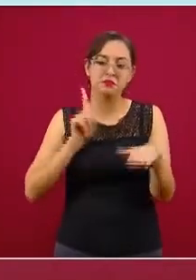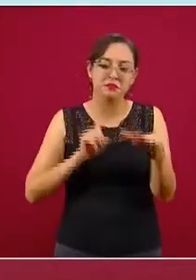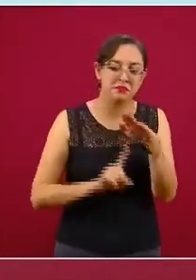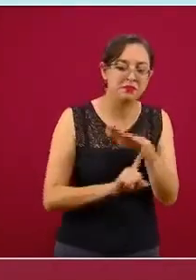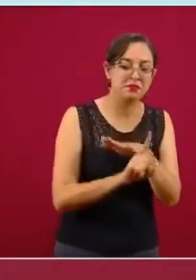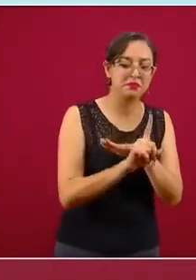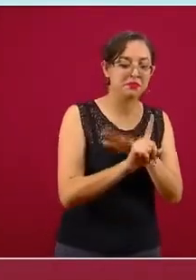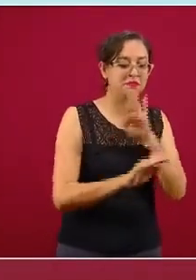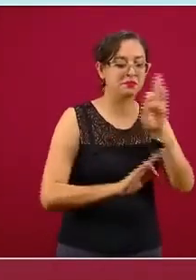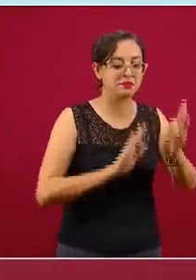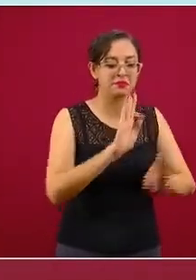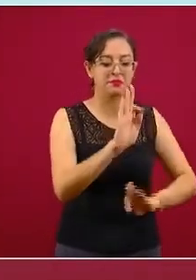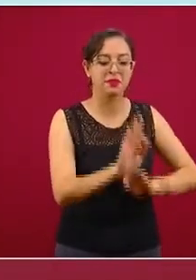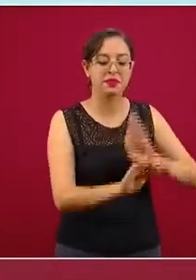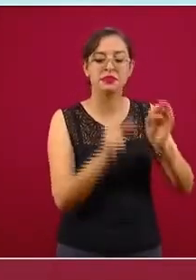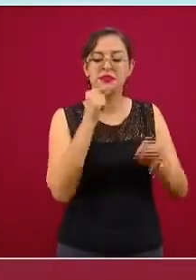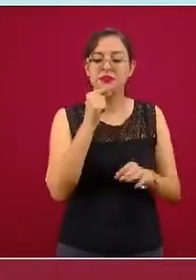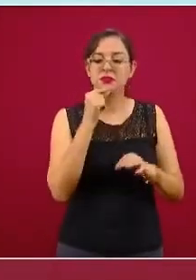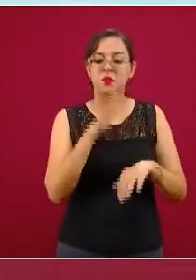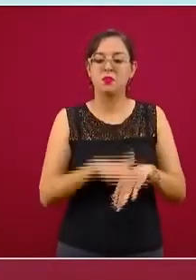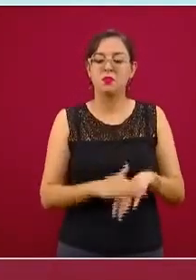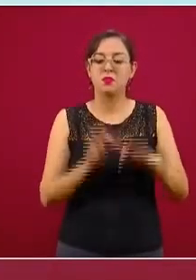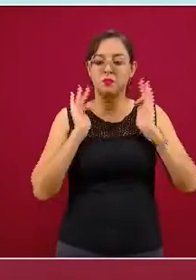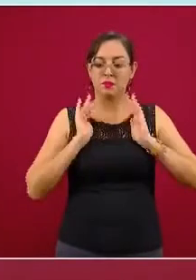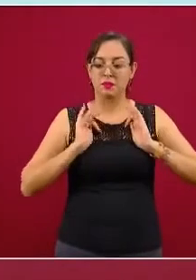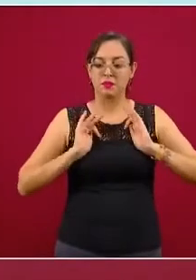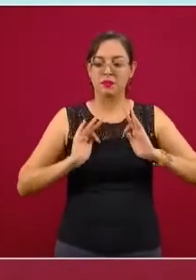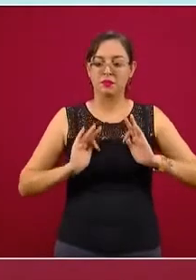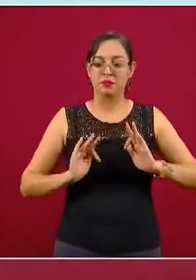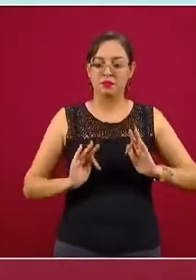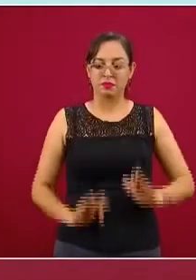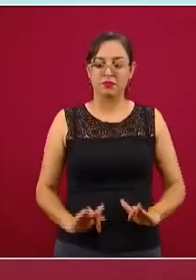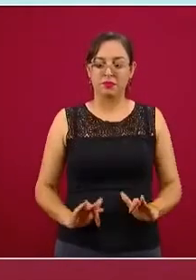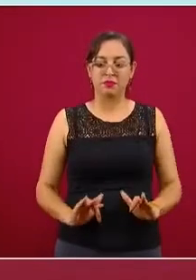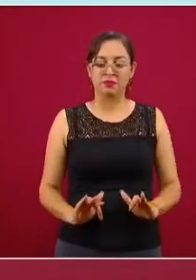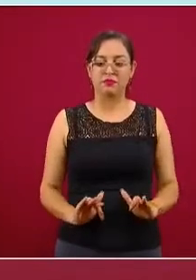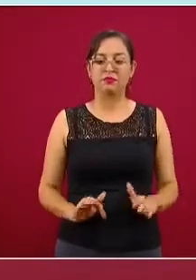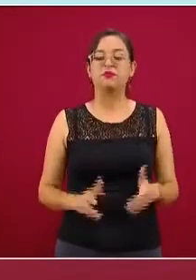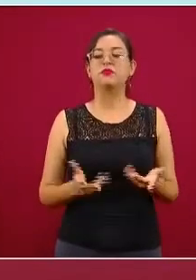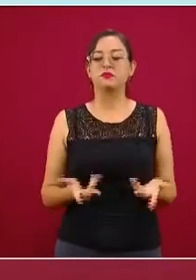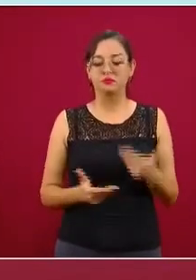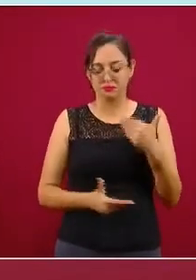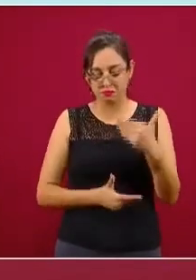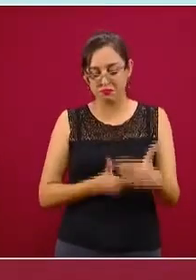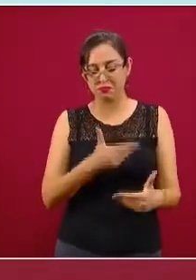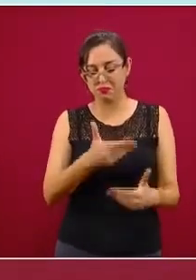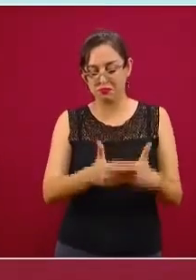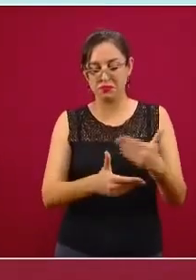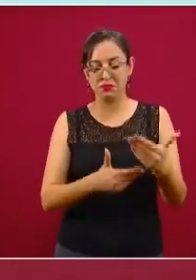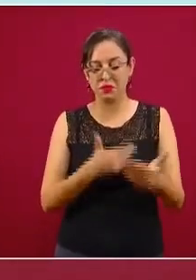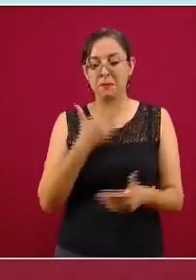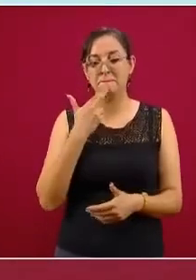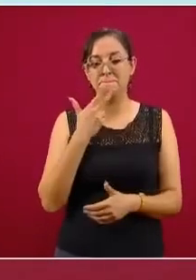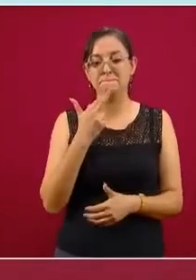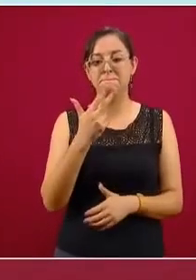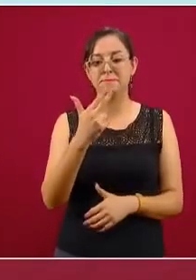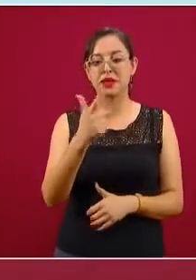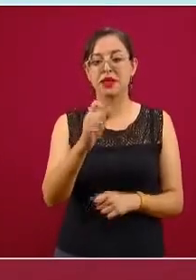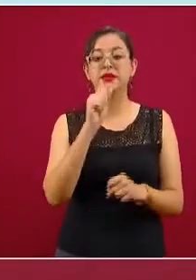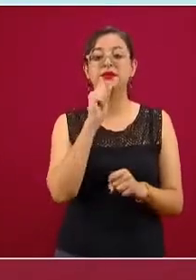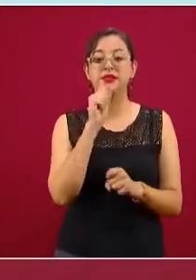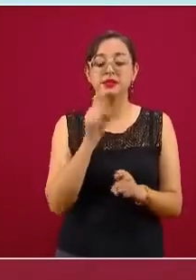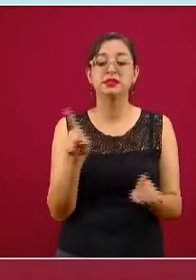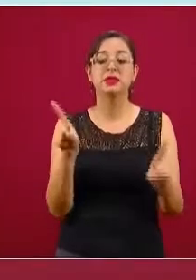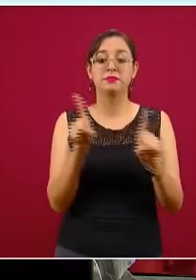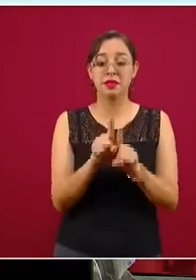calma la ansiedad del niño y le ayuda a llevar mejor un tratamiento y una recuperación, calma la